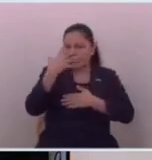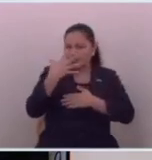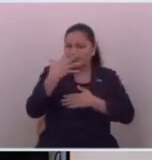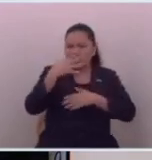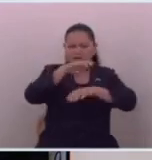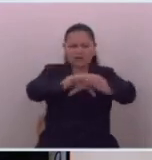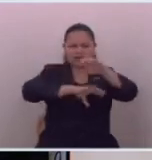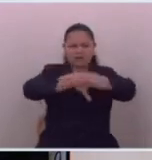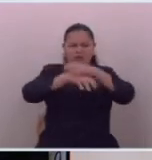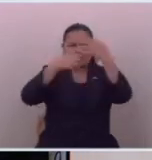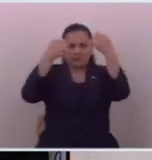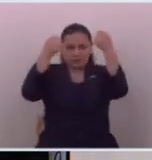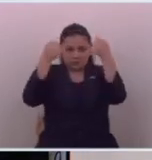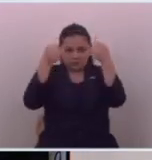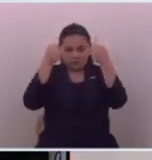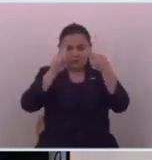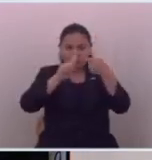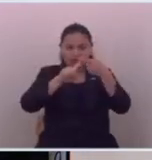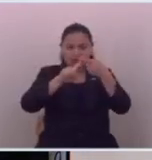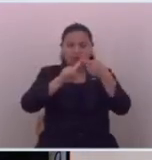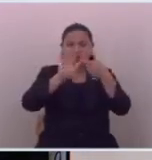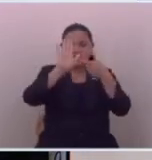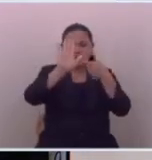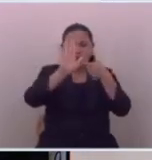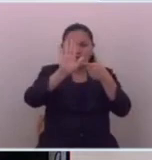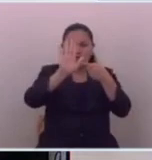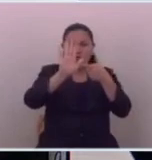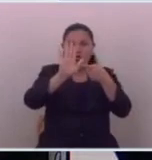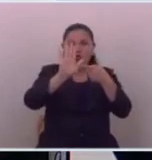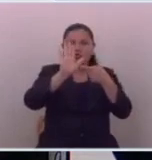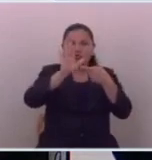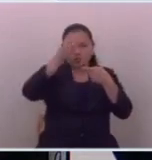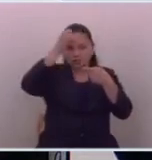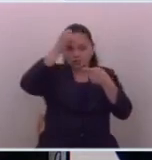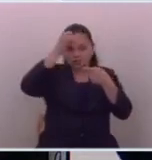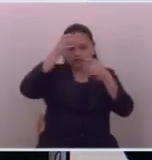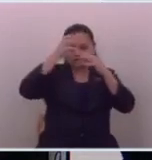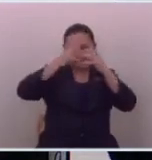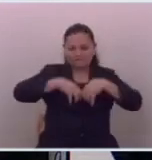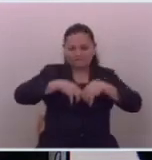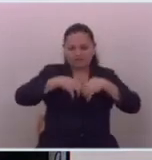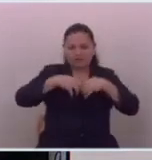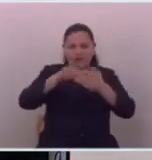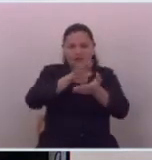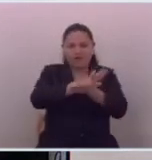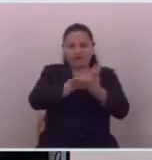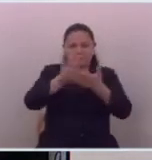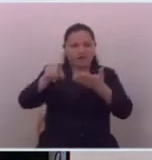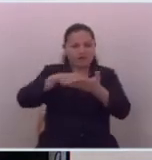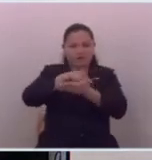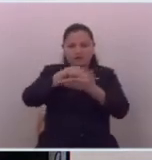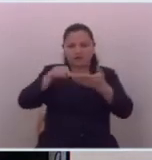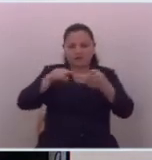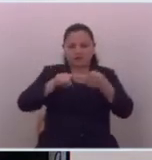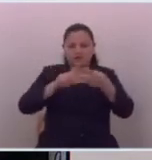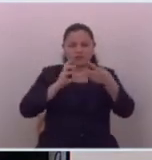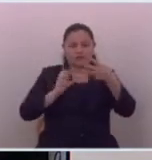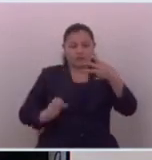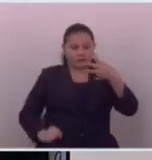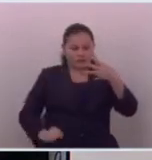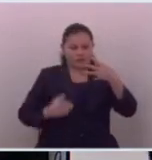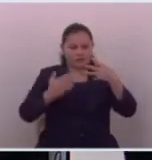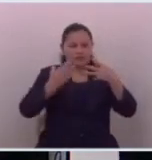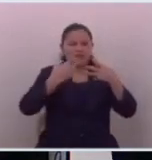preso al que se le haya bajado algún contenido al que se le haya bloqueado desde el estado